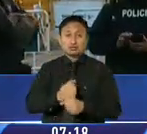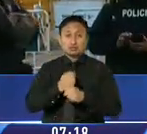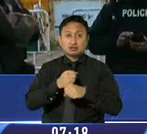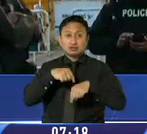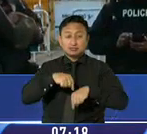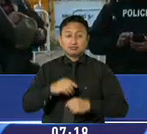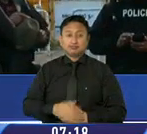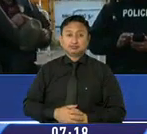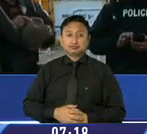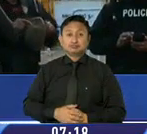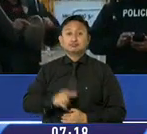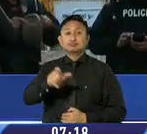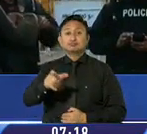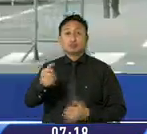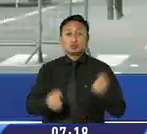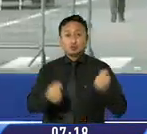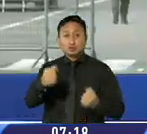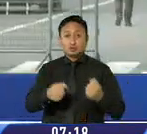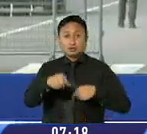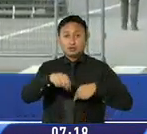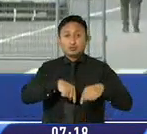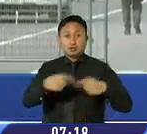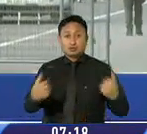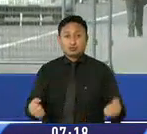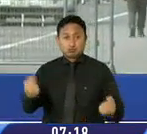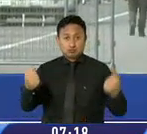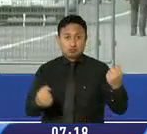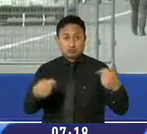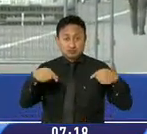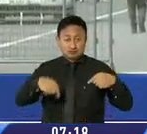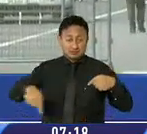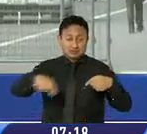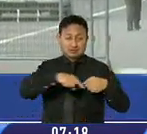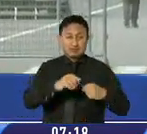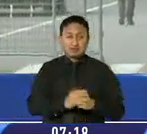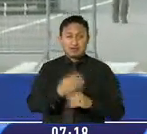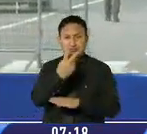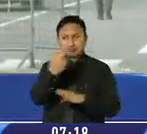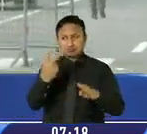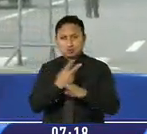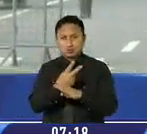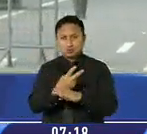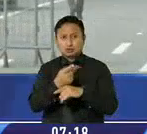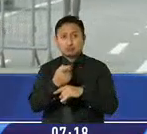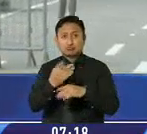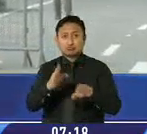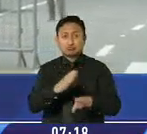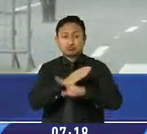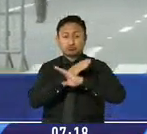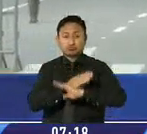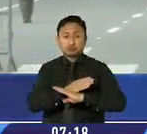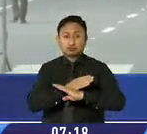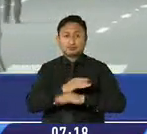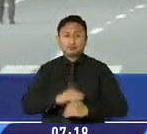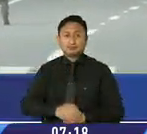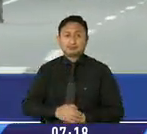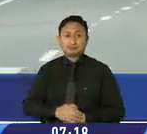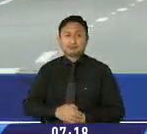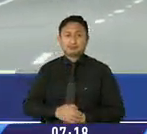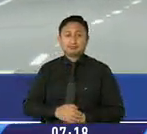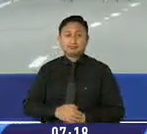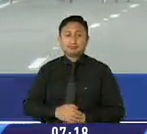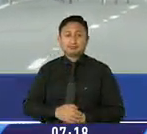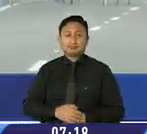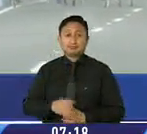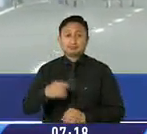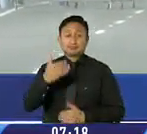e integridad tanto de conductores de transporte pesado como de las unidades. Por dos horas aproximadamente se mantuvo la restricción del paso de las importaciones,